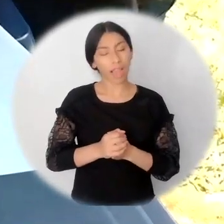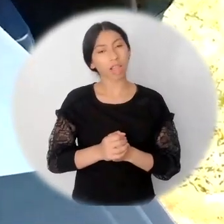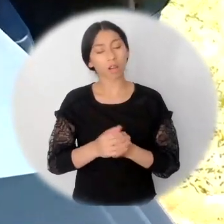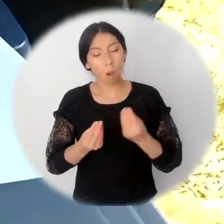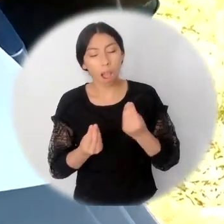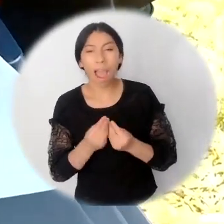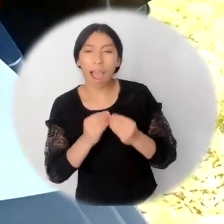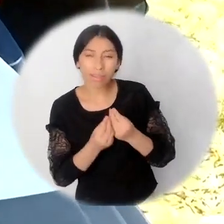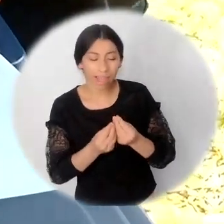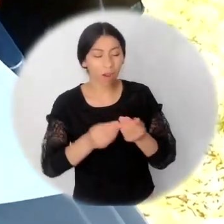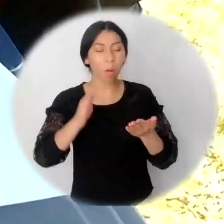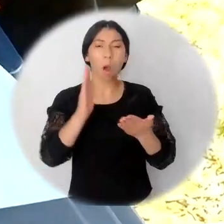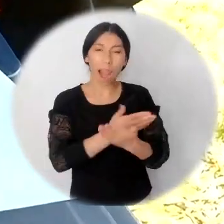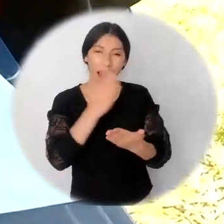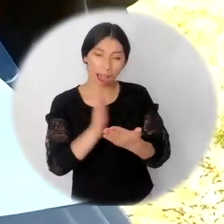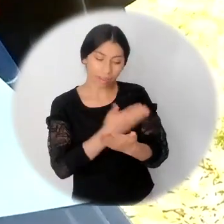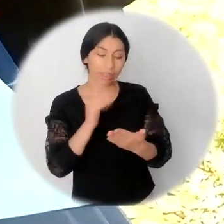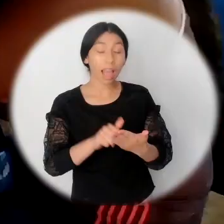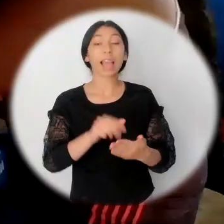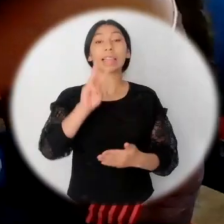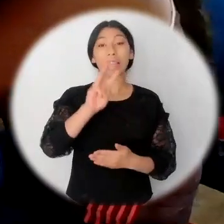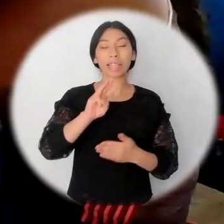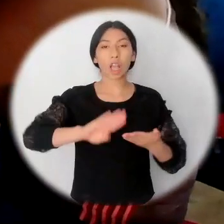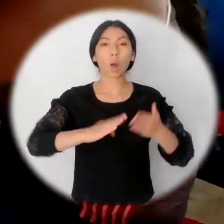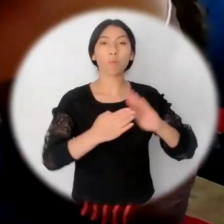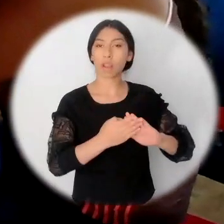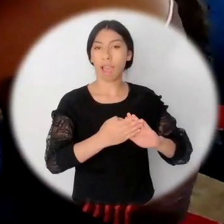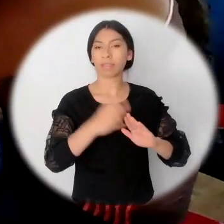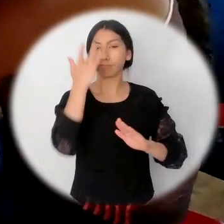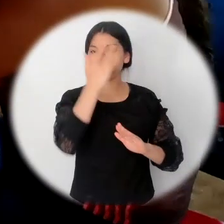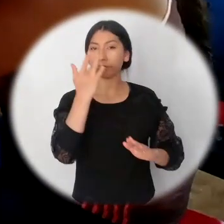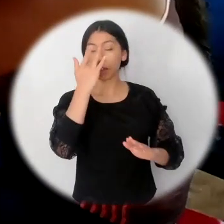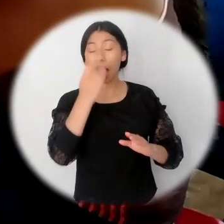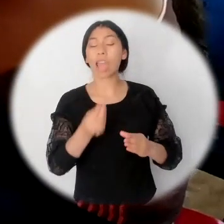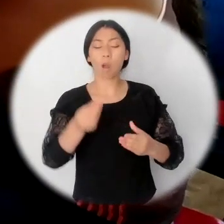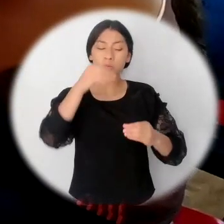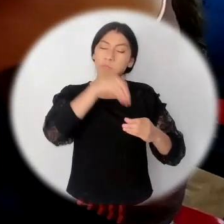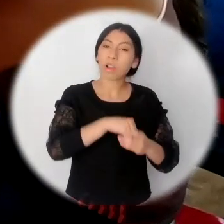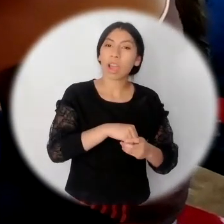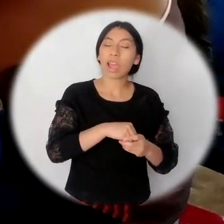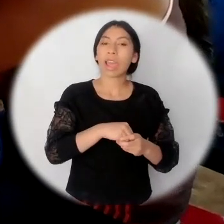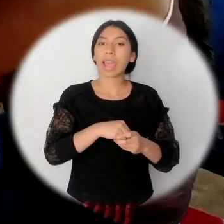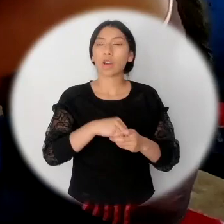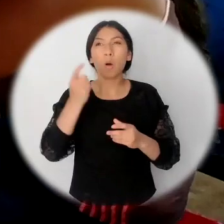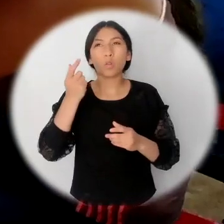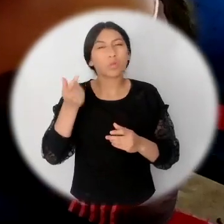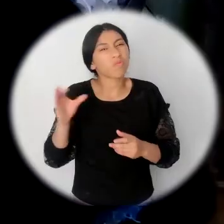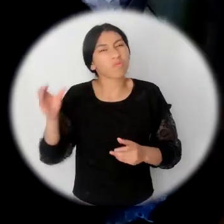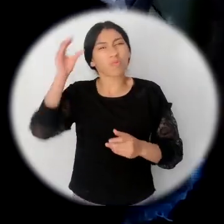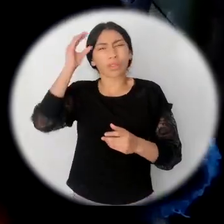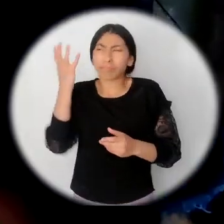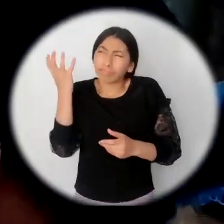de una cartilla para recuperar su medicina tradicional, tres comunidades negras del Bagre en Antioquia podrán preservar sus saberes ancestrales gracias a la